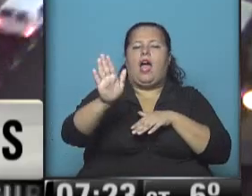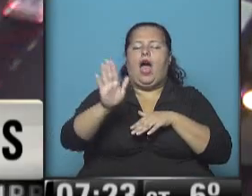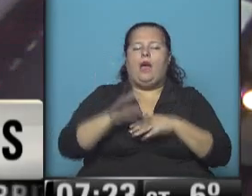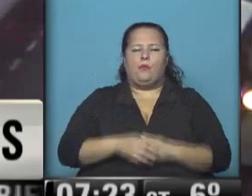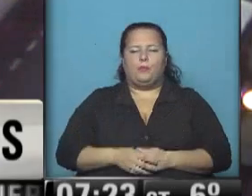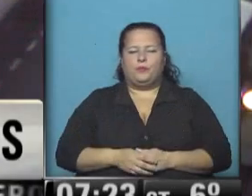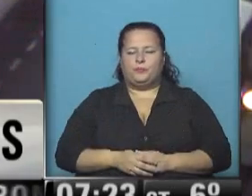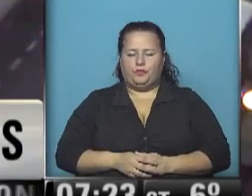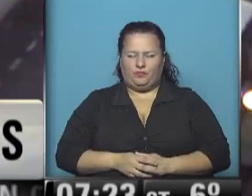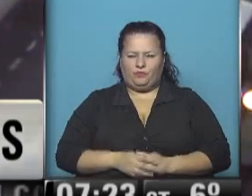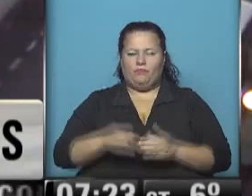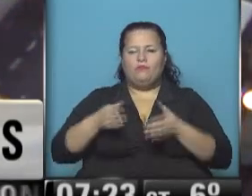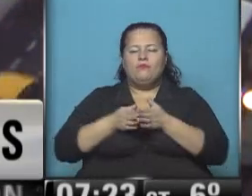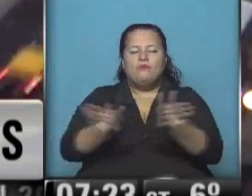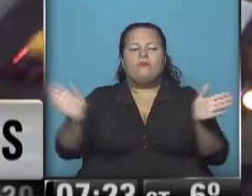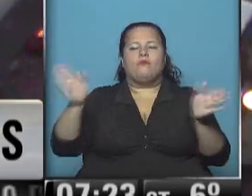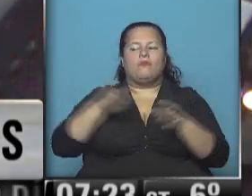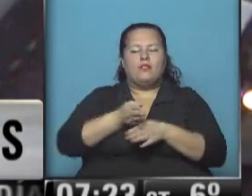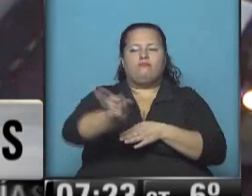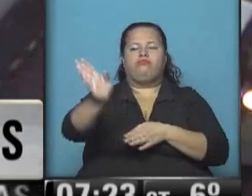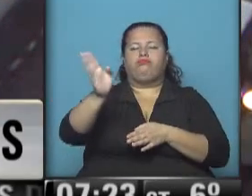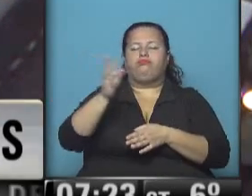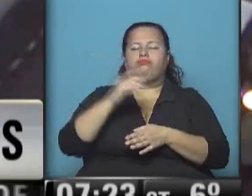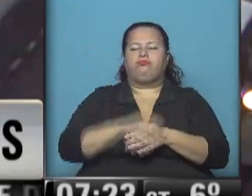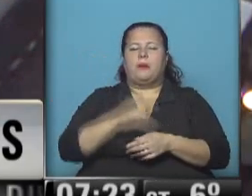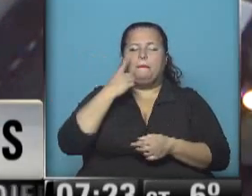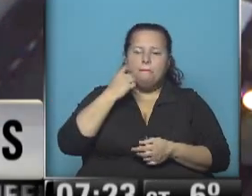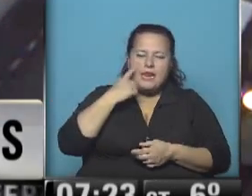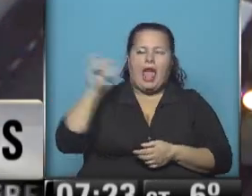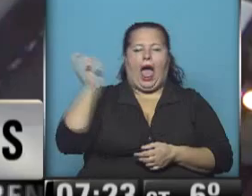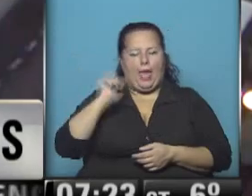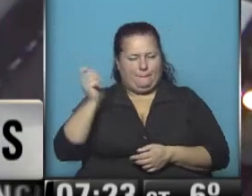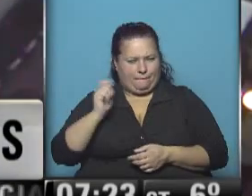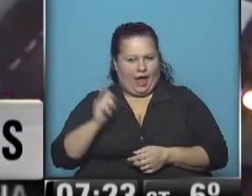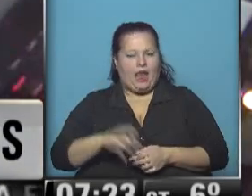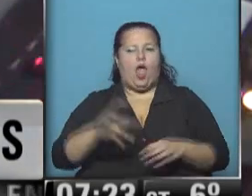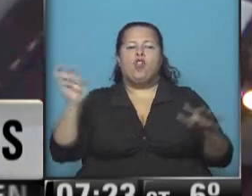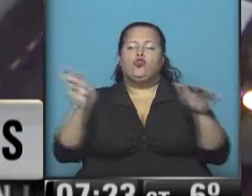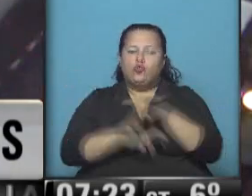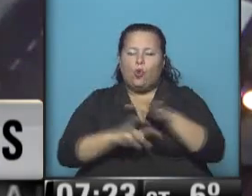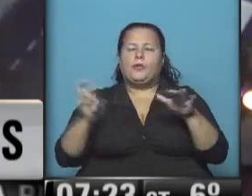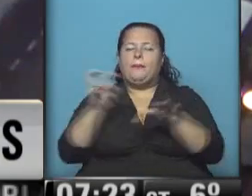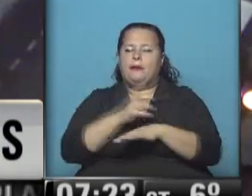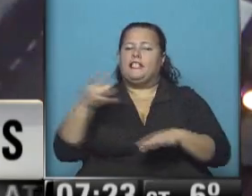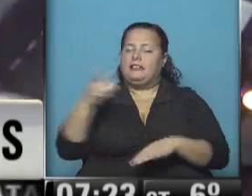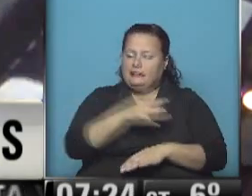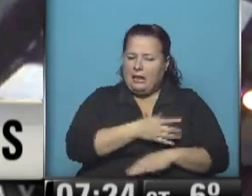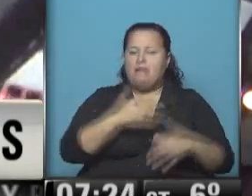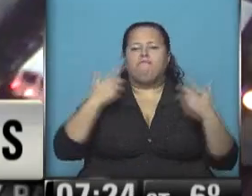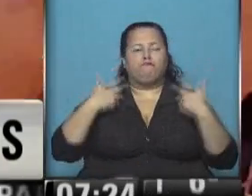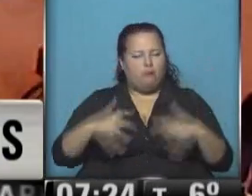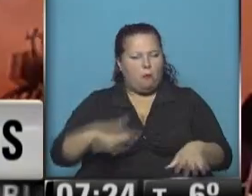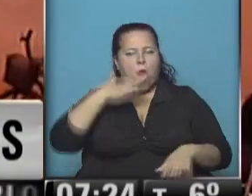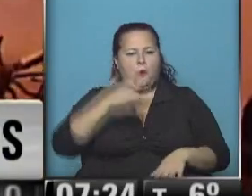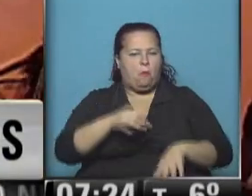los canales, de las ramales Pilar-Campana. Subterráneos, pre-metro, trenes están circulando